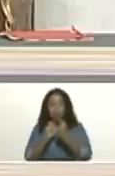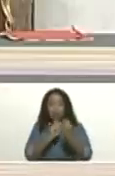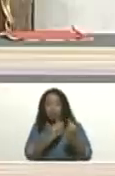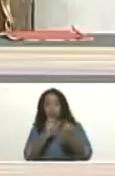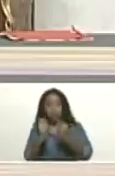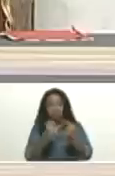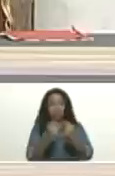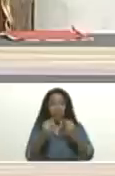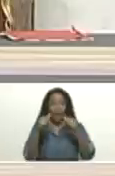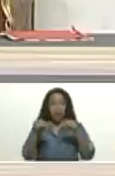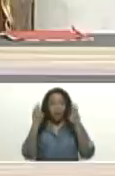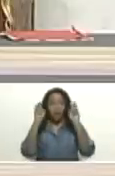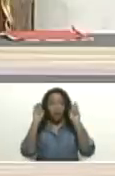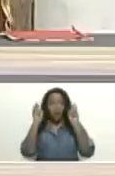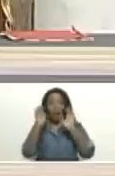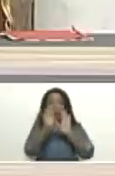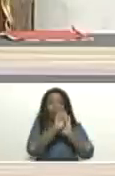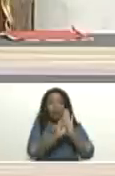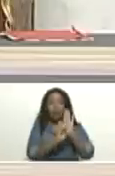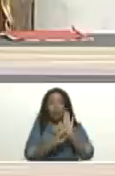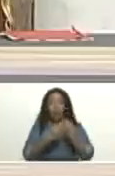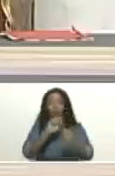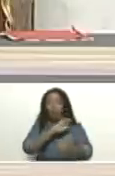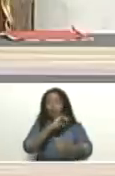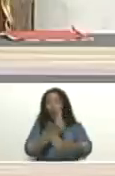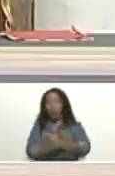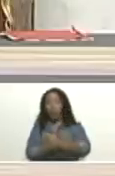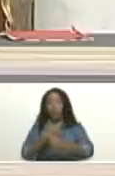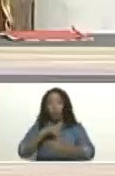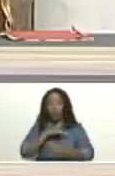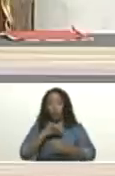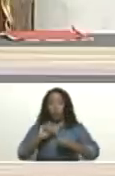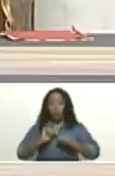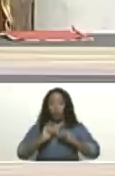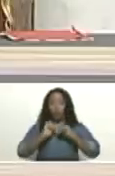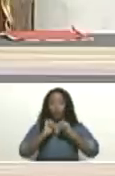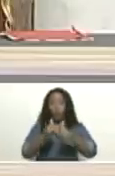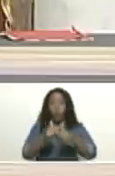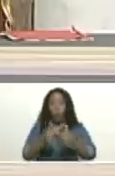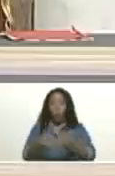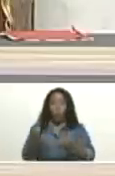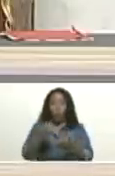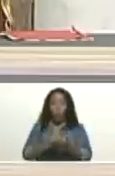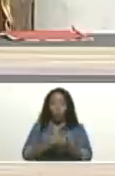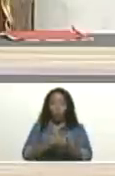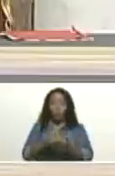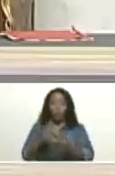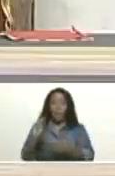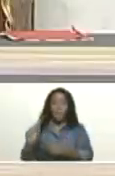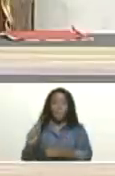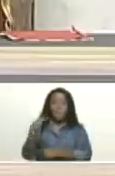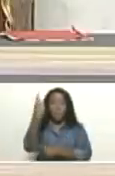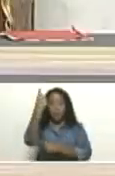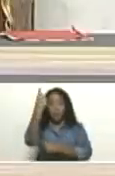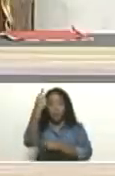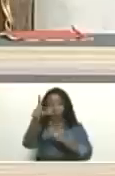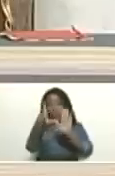de una batalla intensa que vamos a radicalizar, viene a ser la primera ley